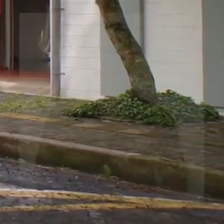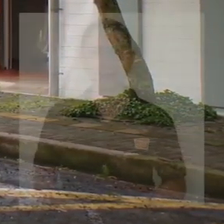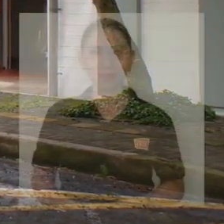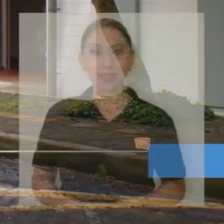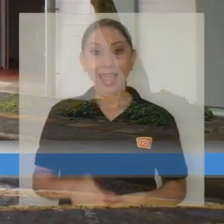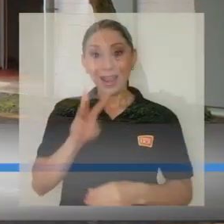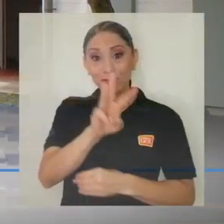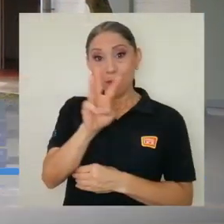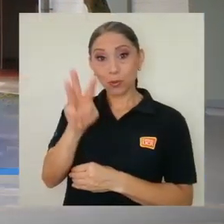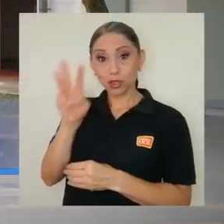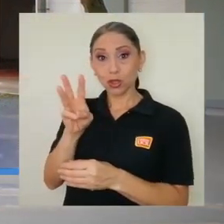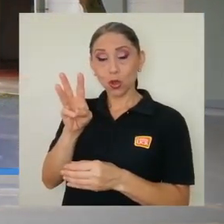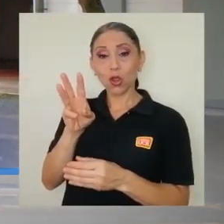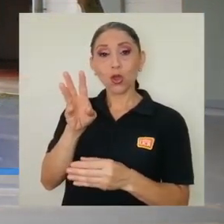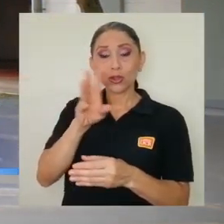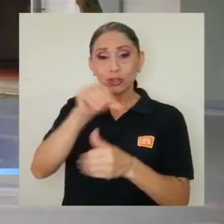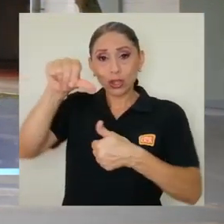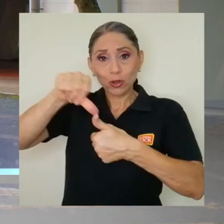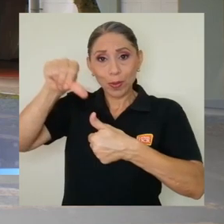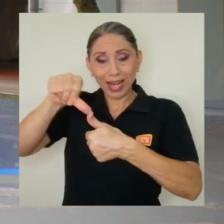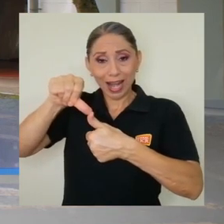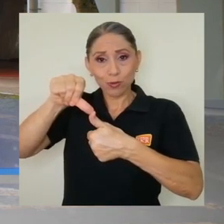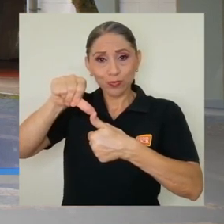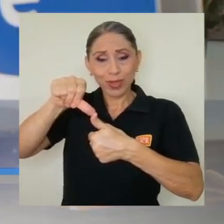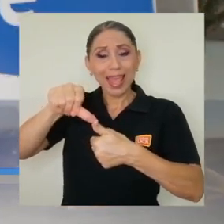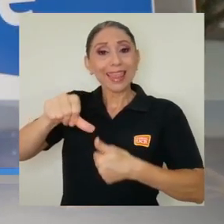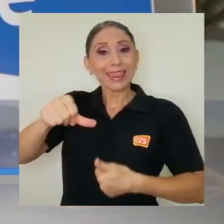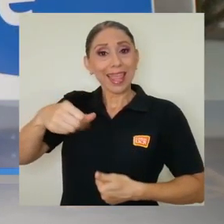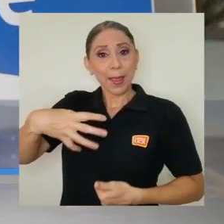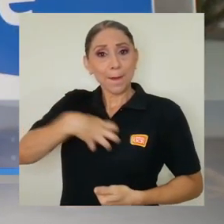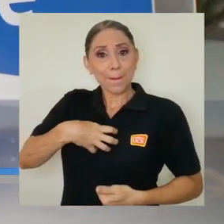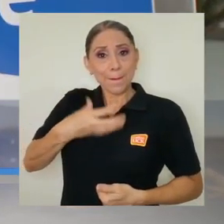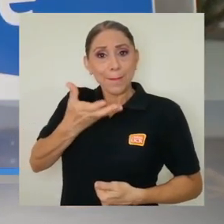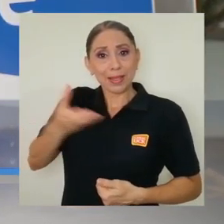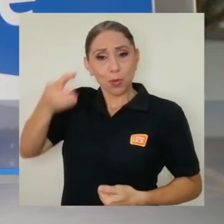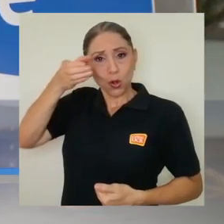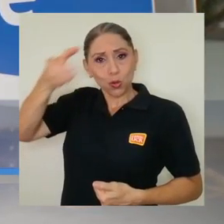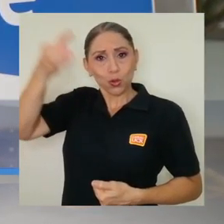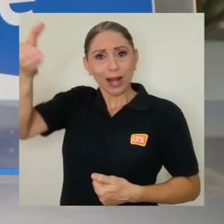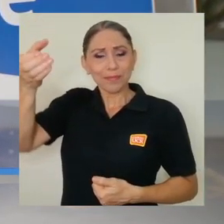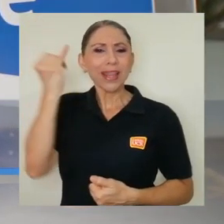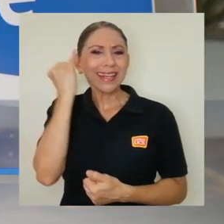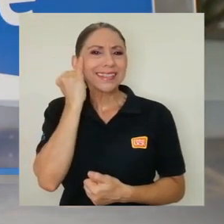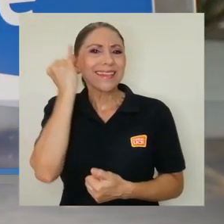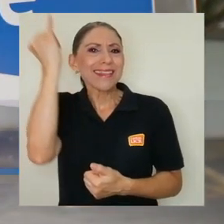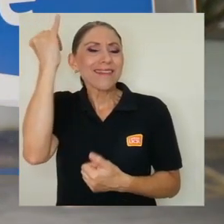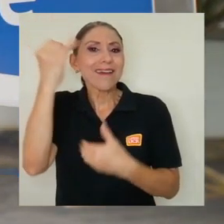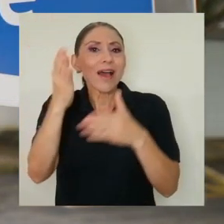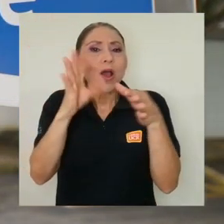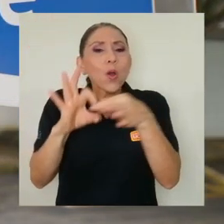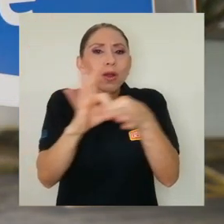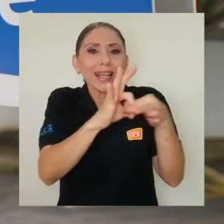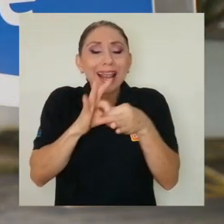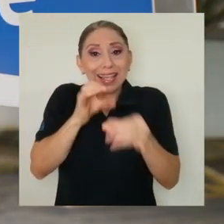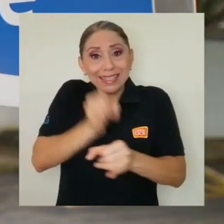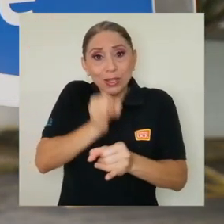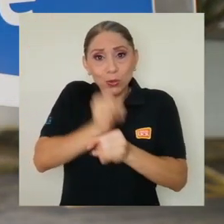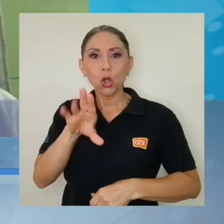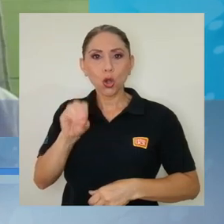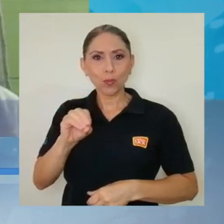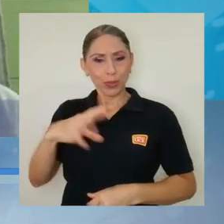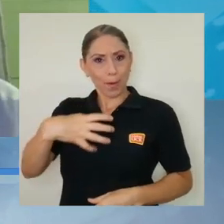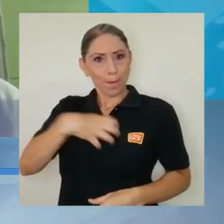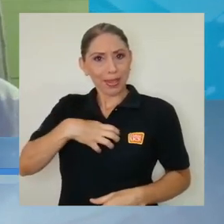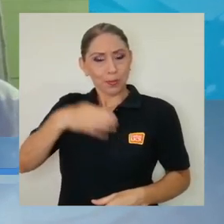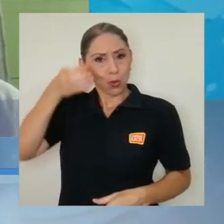El Repositorio Centroamericano de Patrimonio Cultural es una iniciativa coordinada por el Instituto de Investigaciones en Arte de la UCR